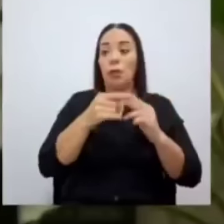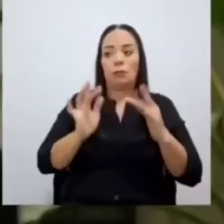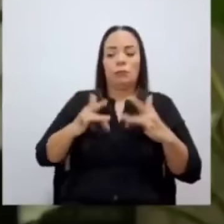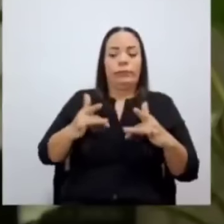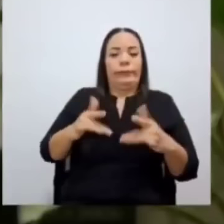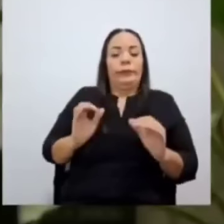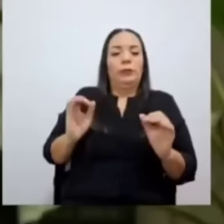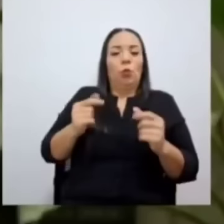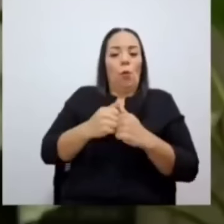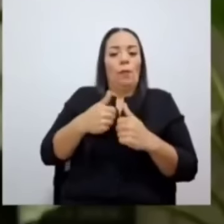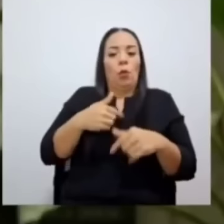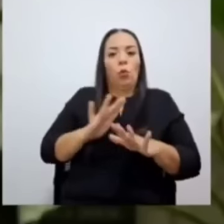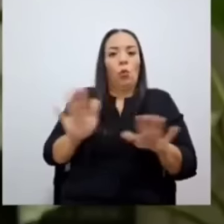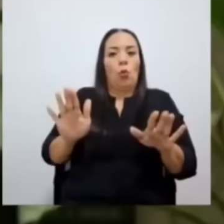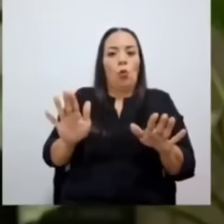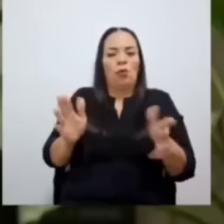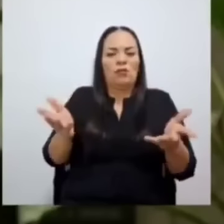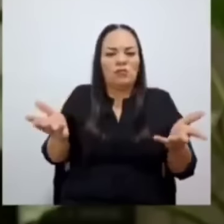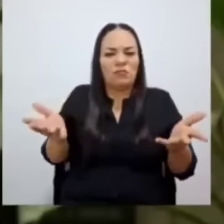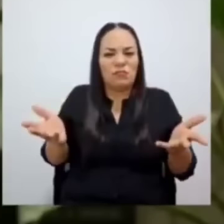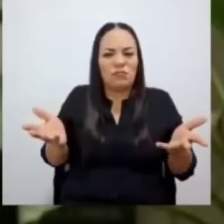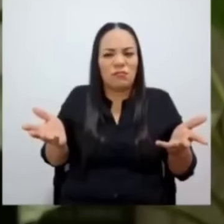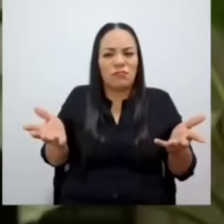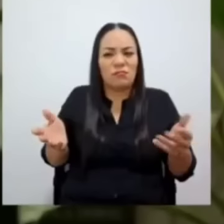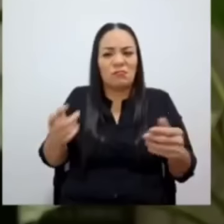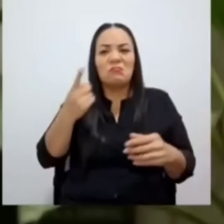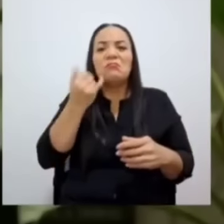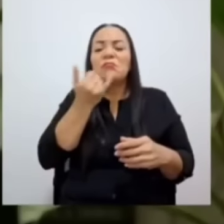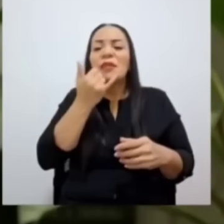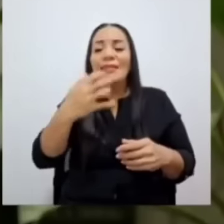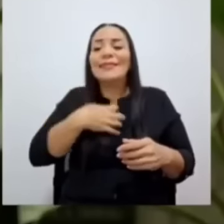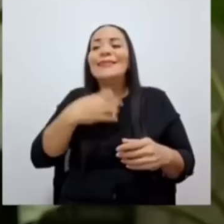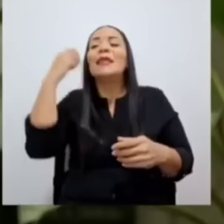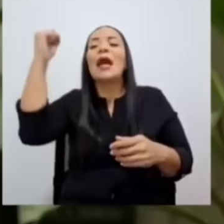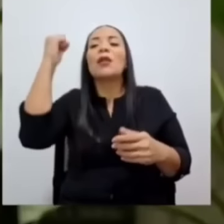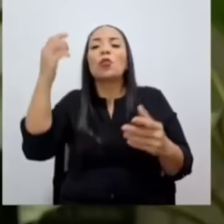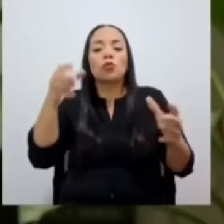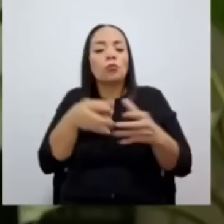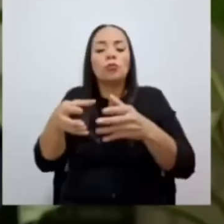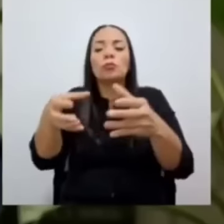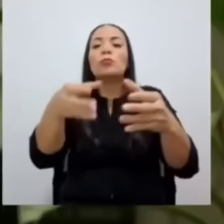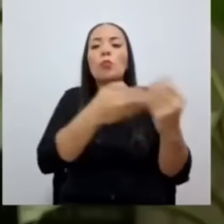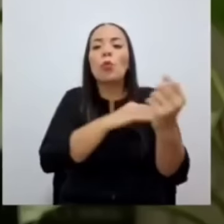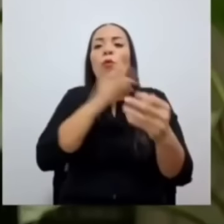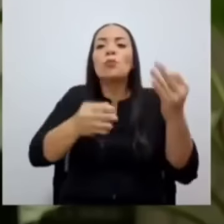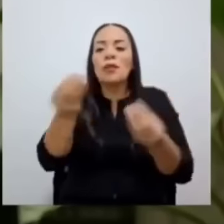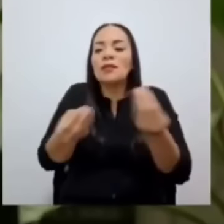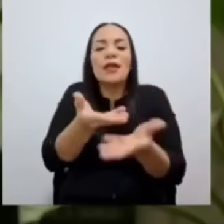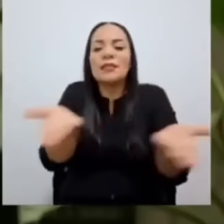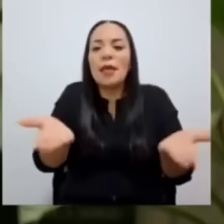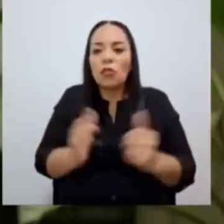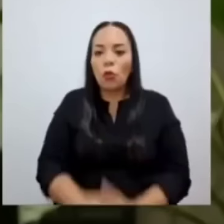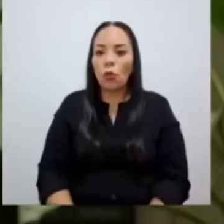conmigo. Los sindicatos del Poder Judicial, ¿de qué están haciendo?